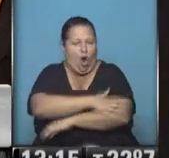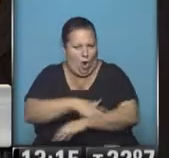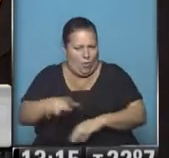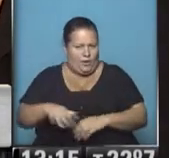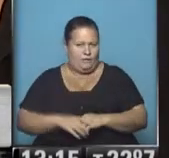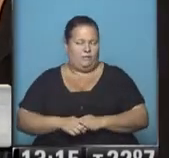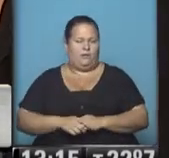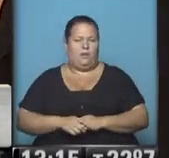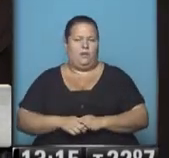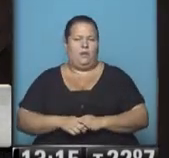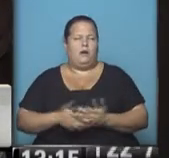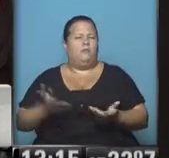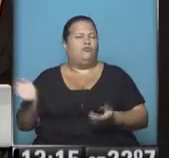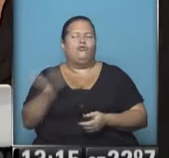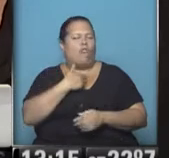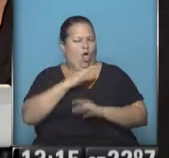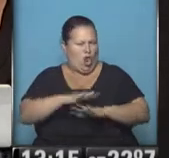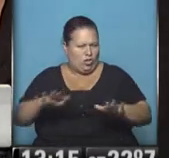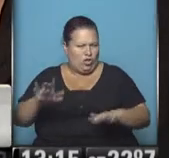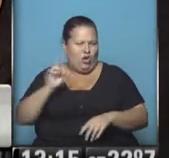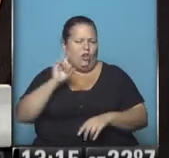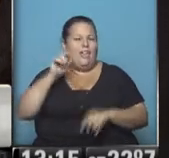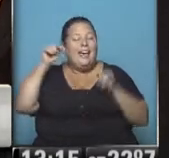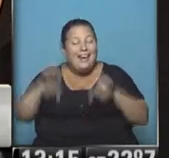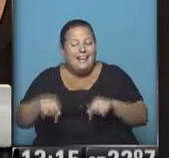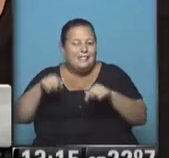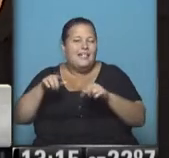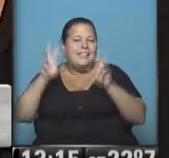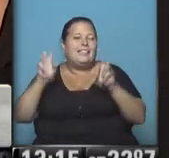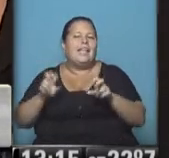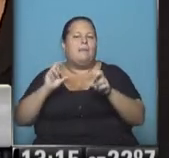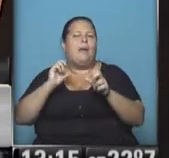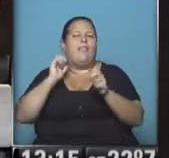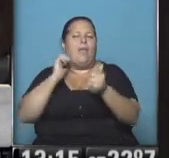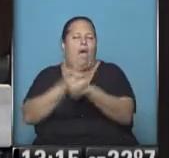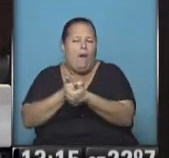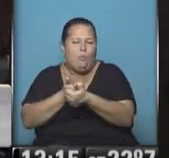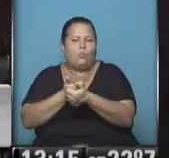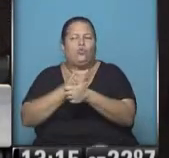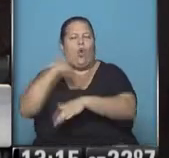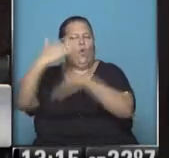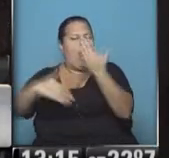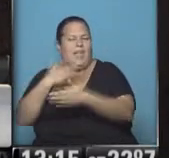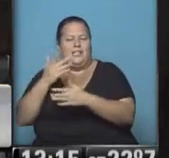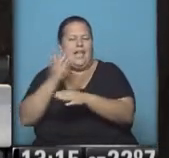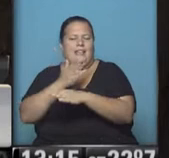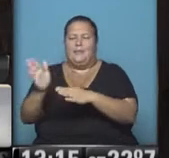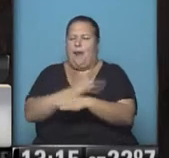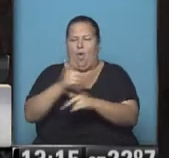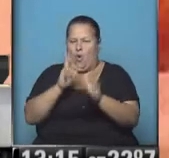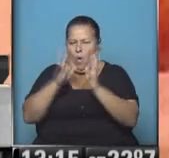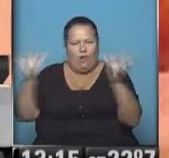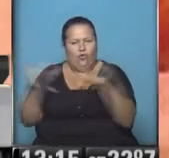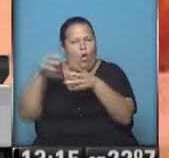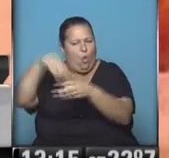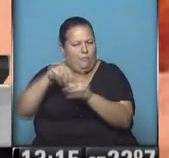pero todos los niños, en este caso en temas de violencia o de abuso no se puede separar unos de